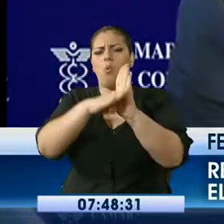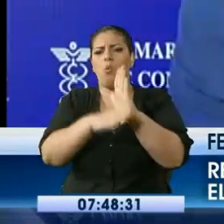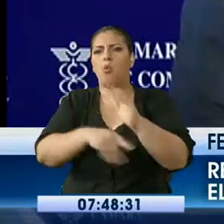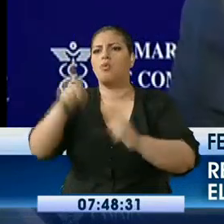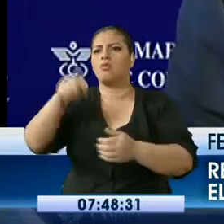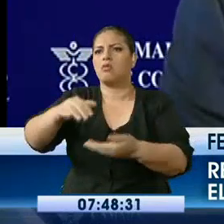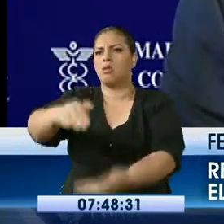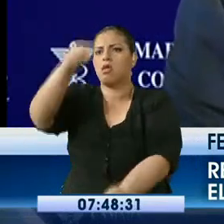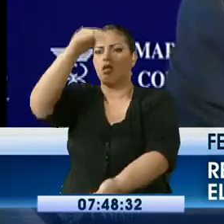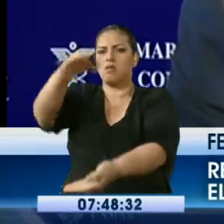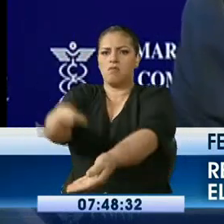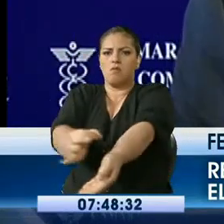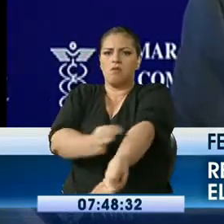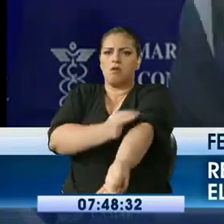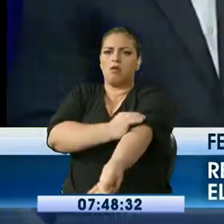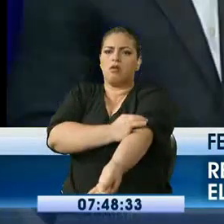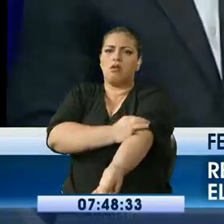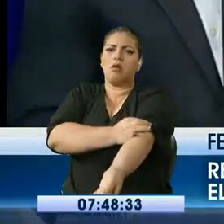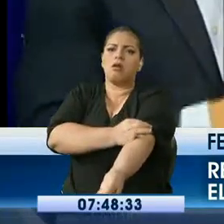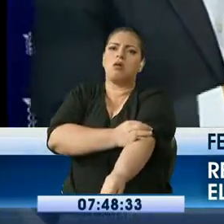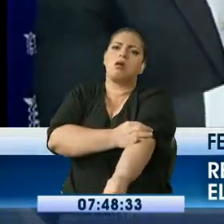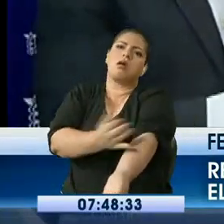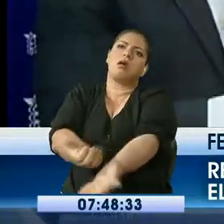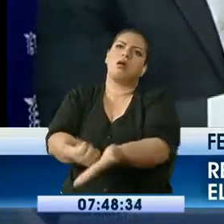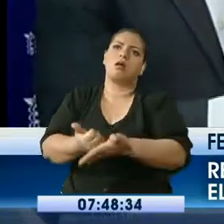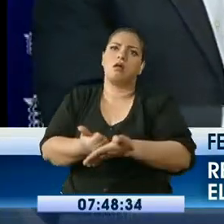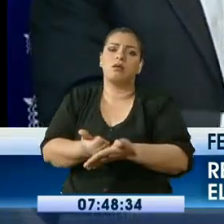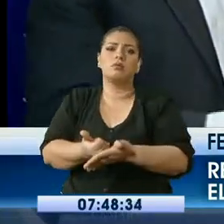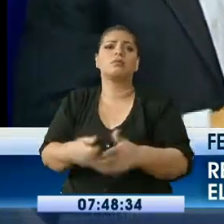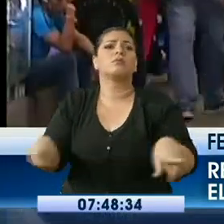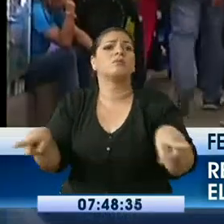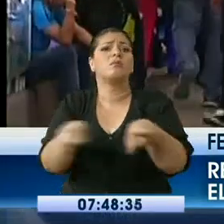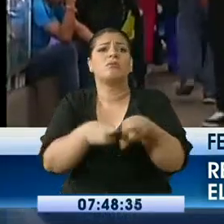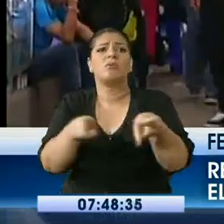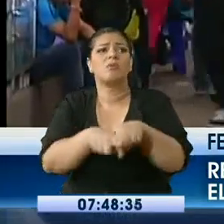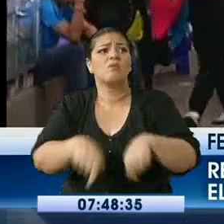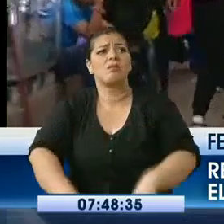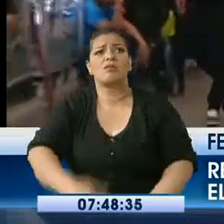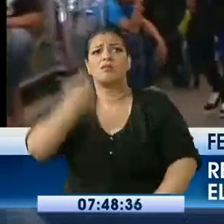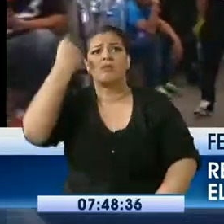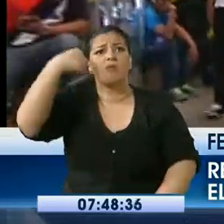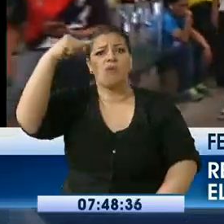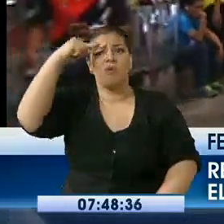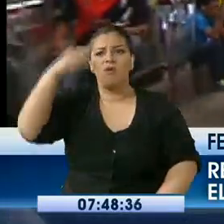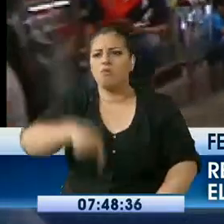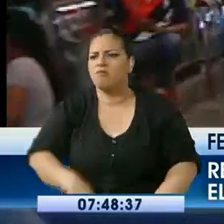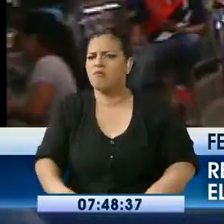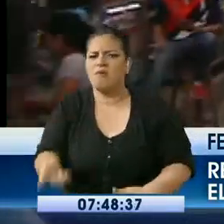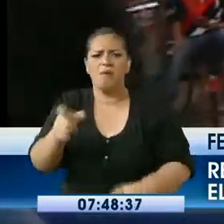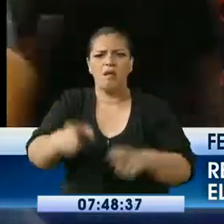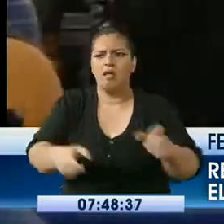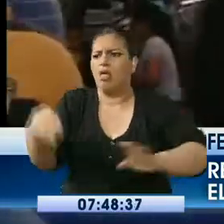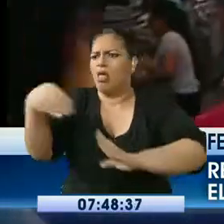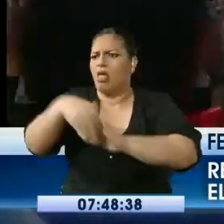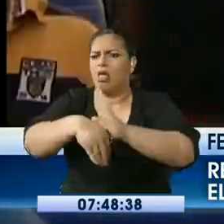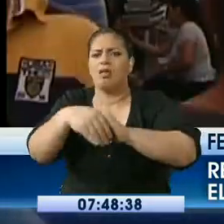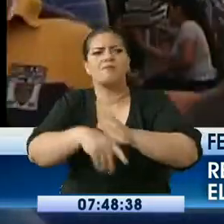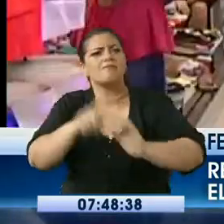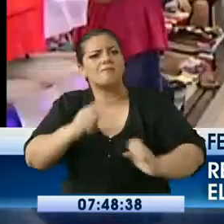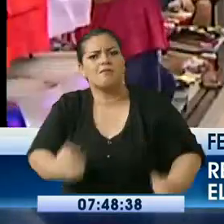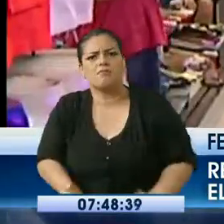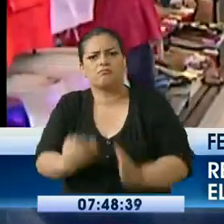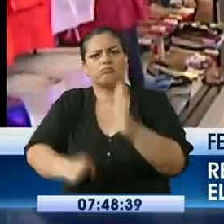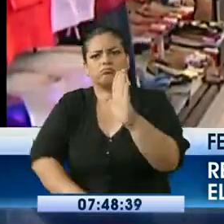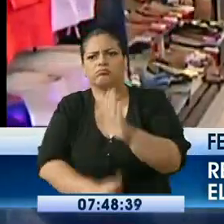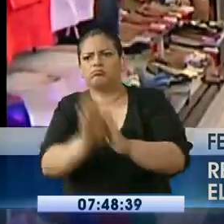desangrando más. Antes de que la crisis pase de la cintura al pecho, informó Jorge